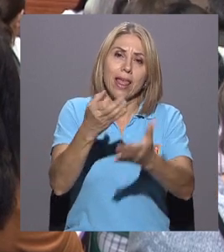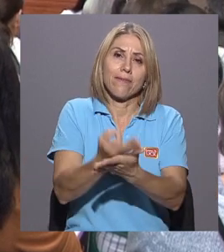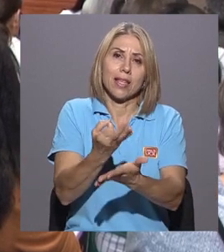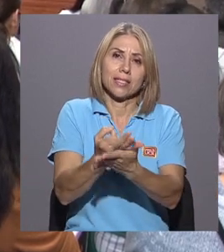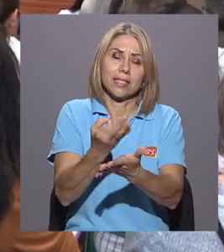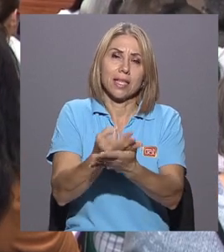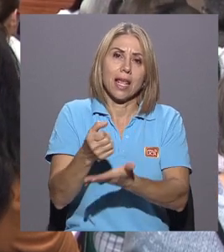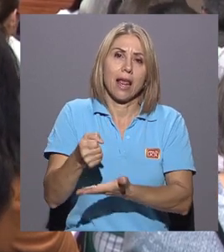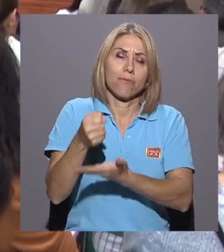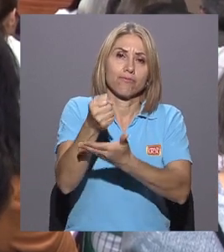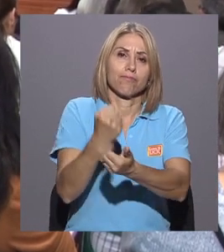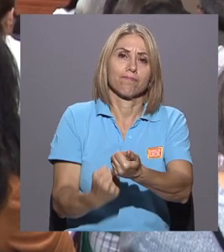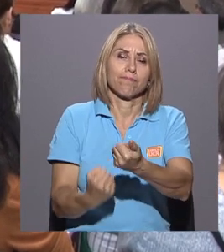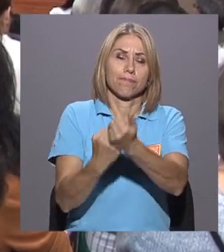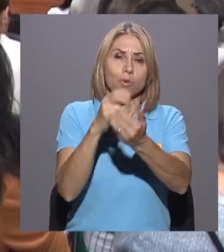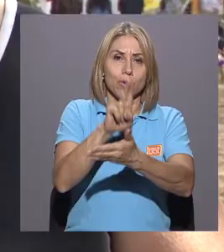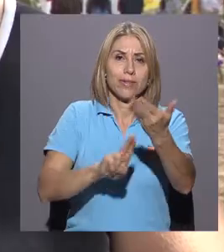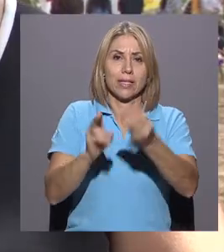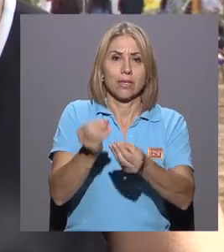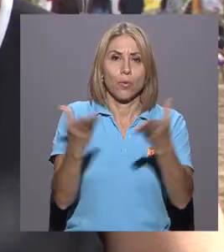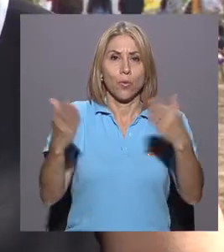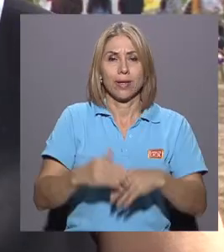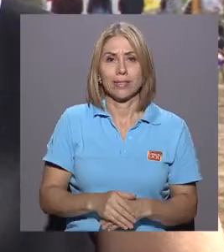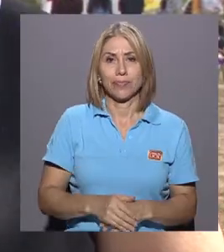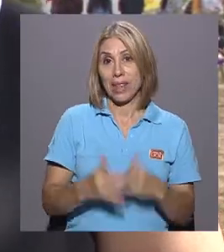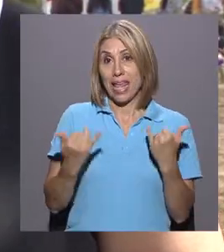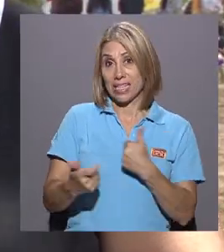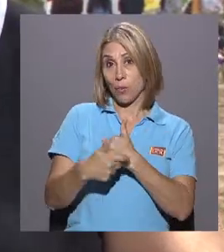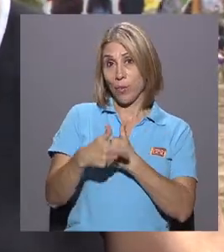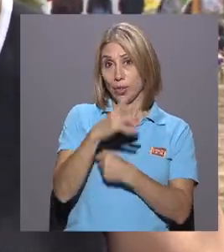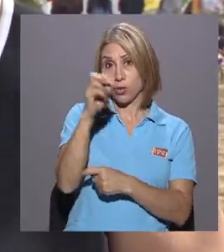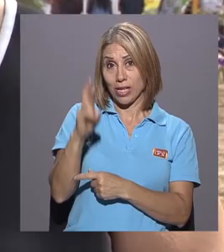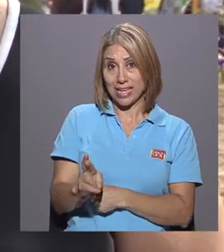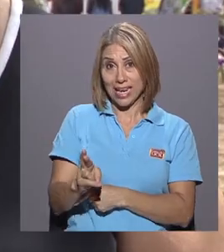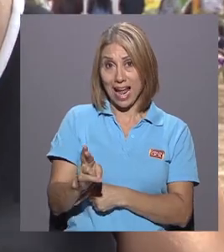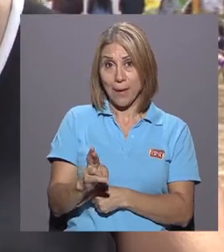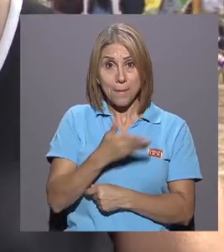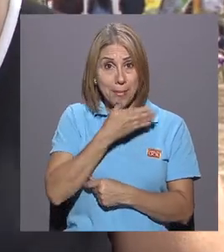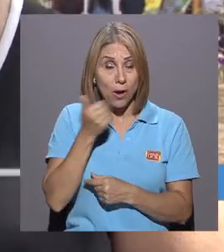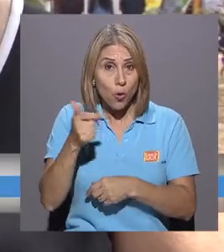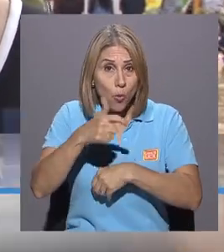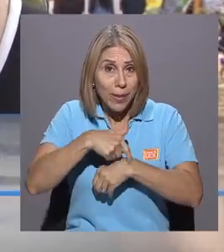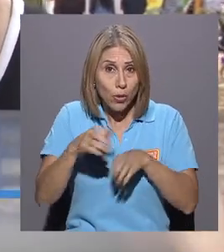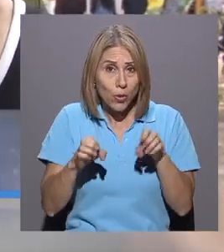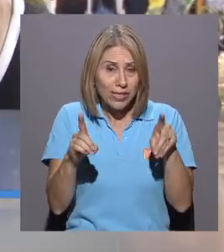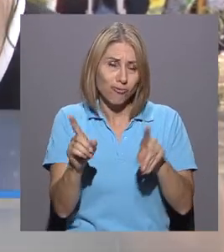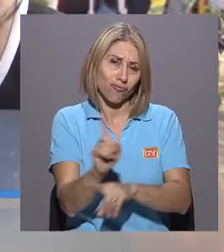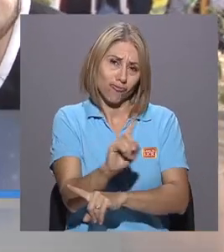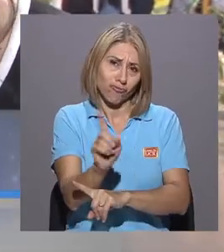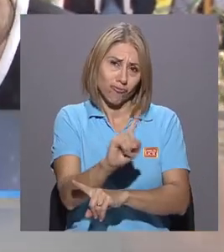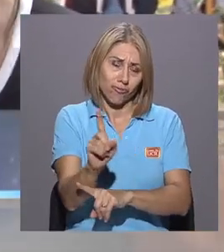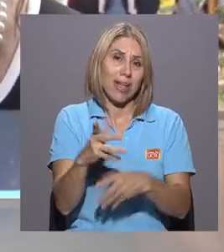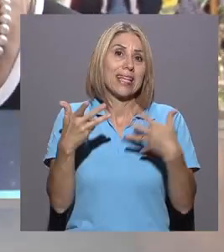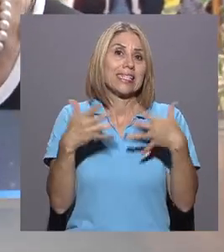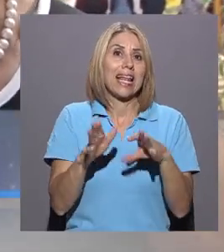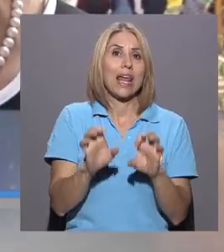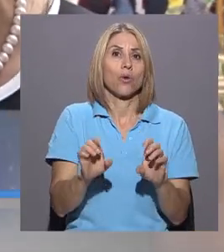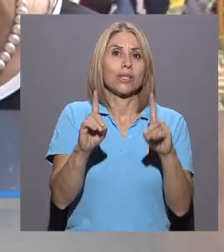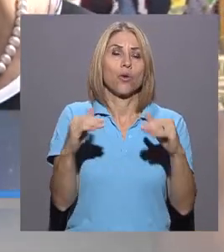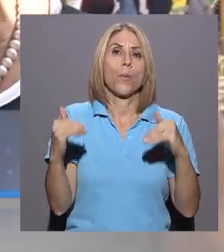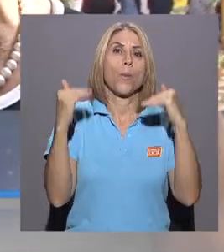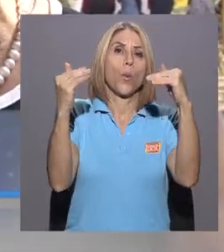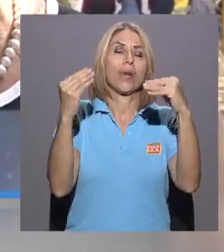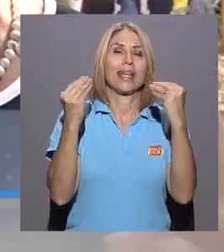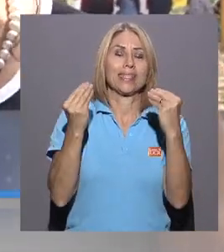públicas. En este momento en Costa Rica no estamos en el mejor momento en la materia educativa. La educación superior pública está siendo fuertemente golpeada